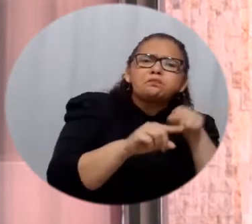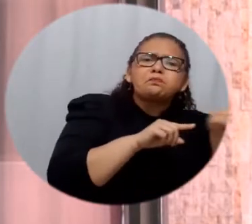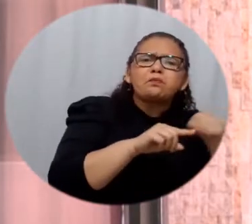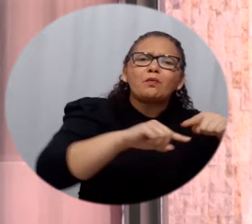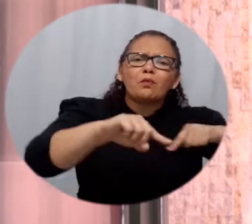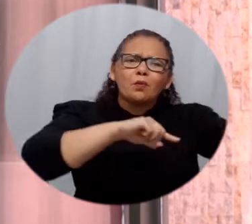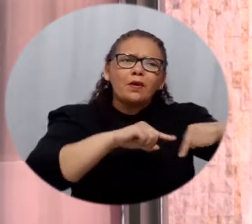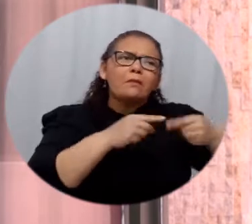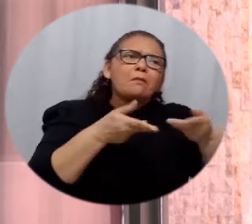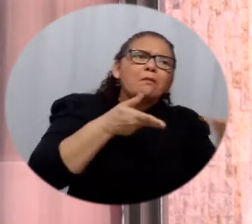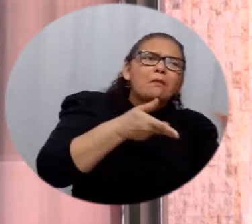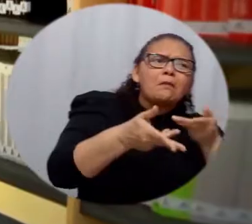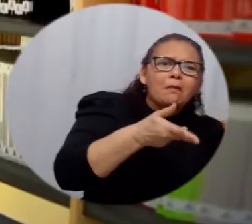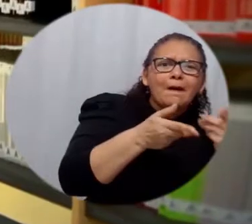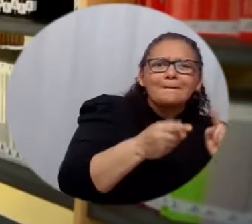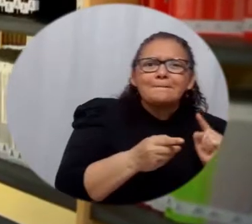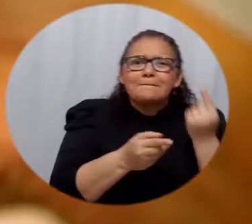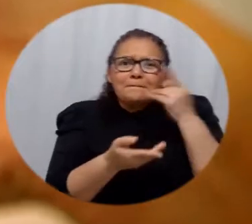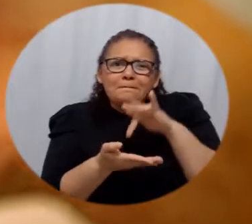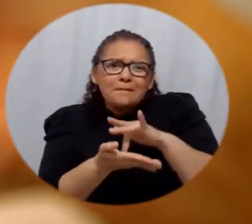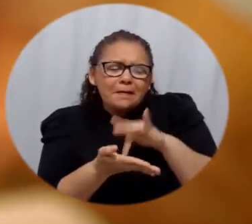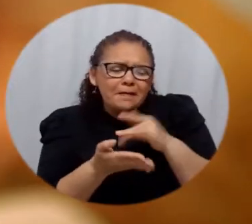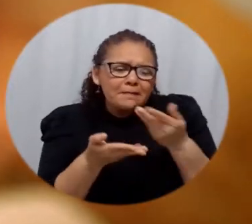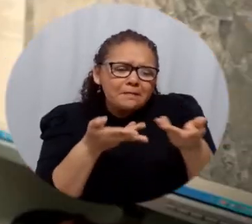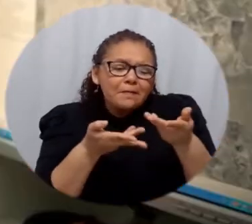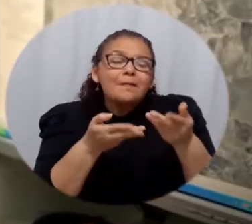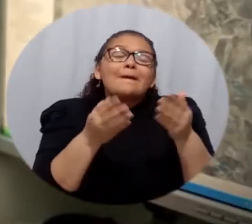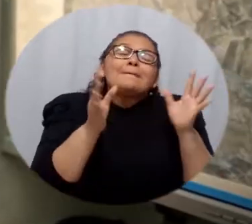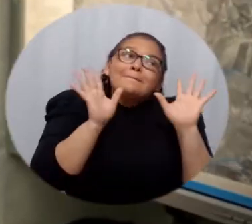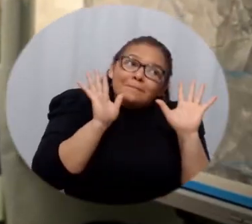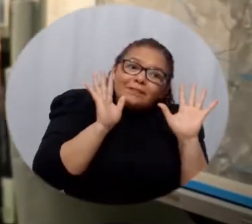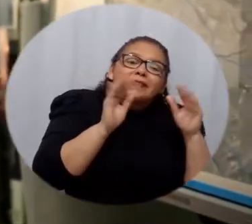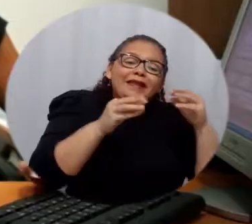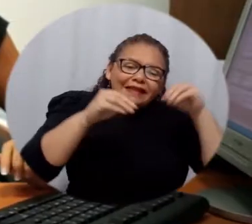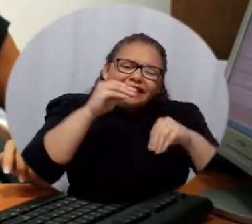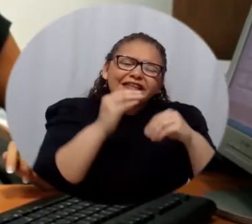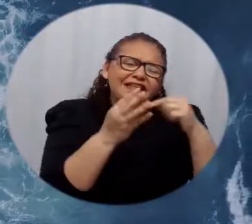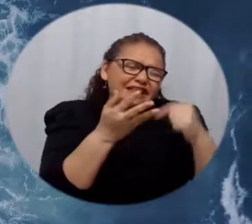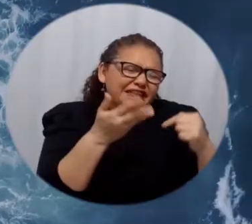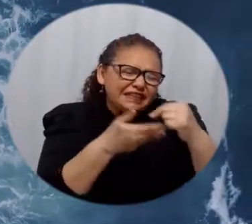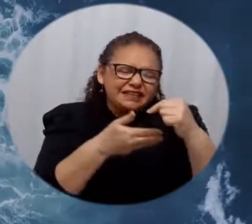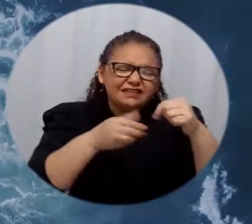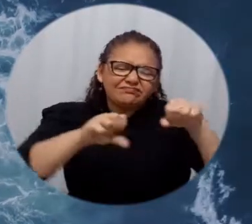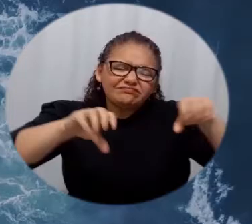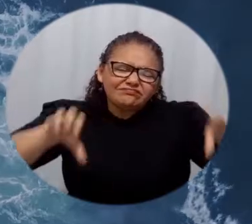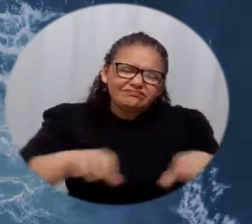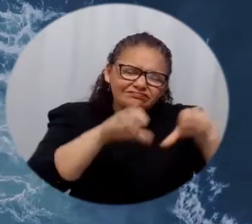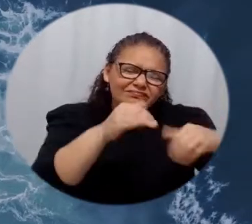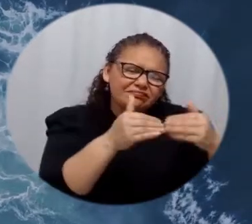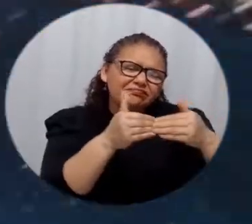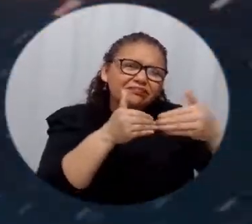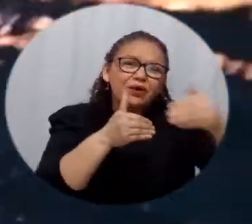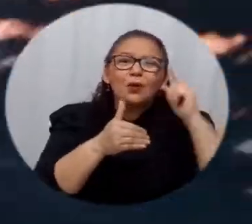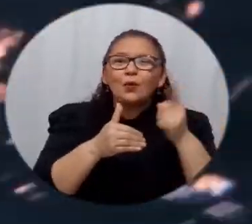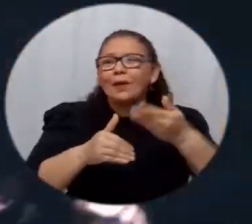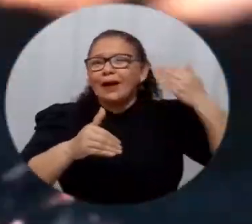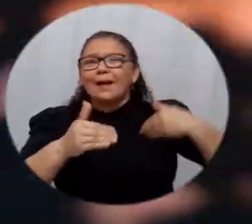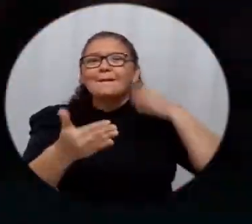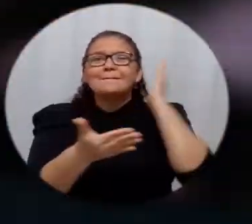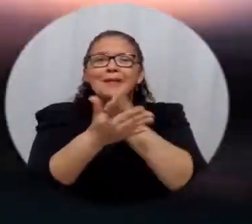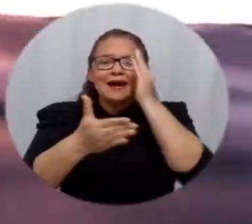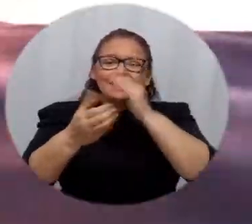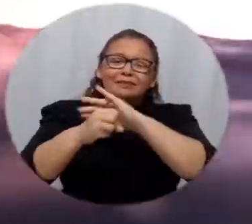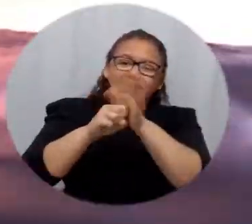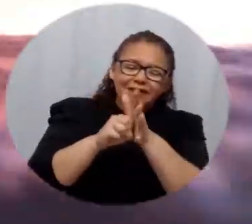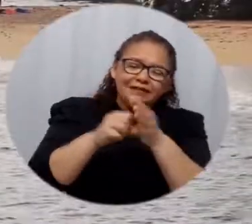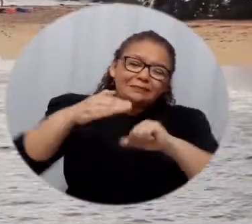universidades, entonces fue como ese primer acercamiento y definimos una serie de tareas que vamos a retomar, que se habían quedado un poco suspendidas por pandemia y otras nuevas